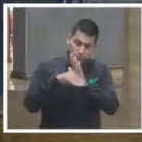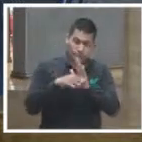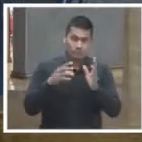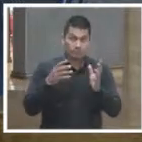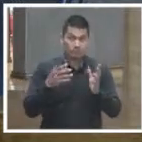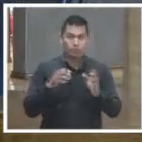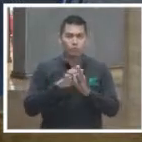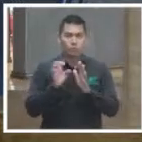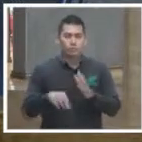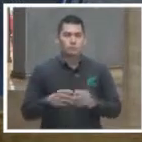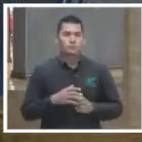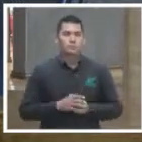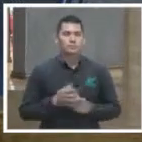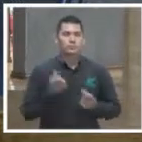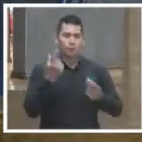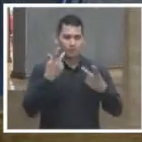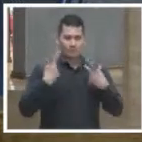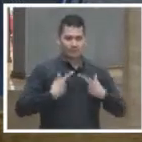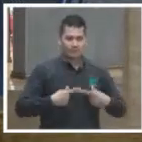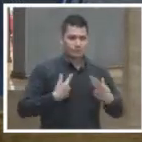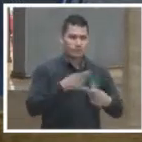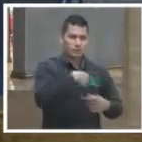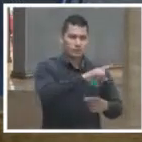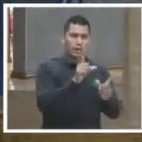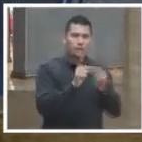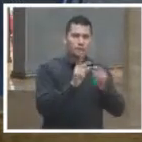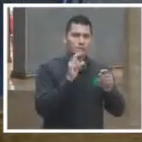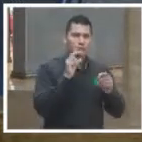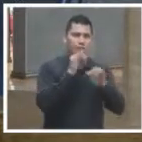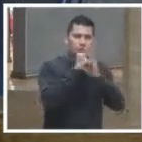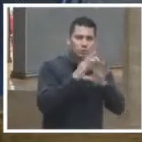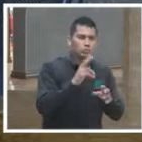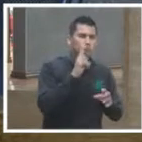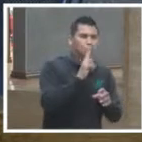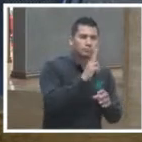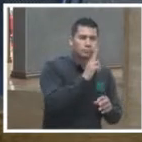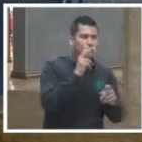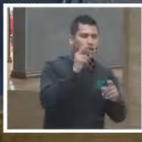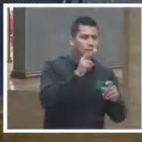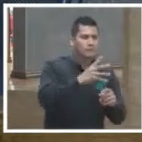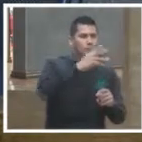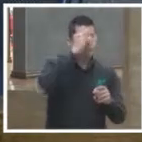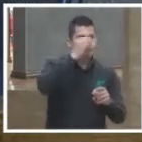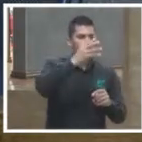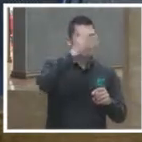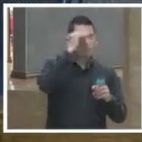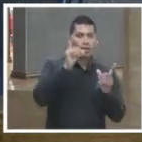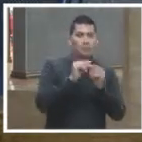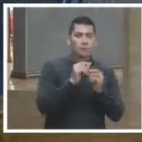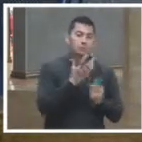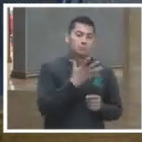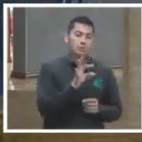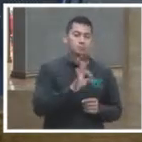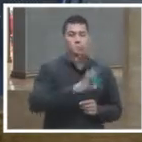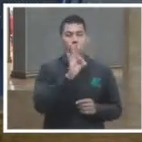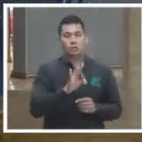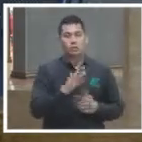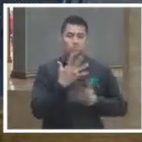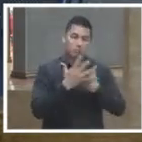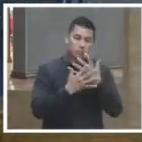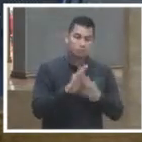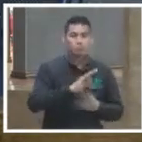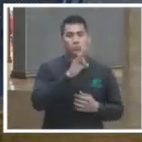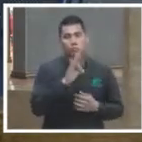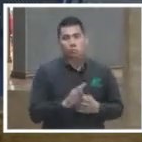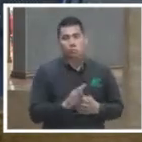informan por la televisión, pues ha sido de aproximadamente entre 10 y 15% y que hoy están